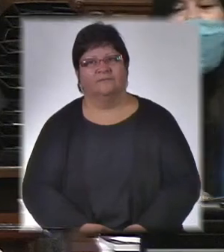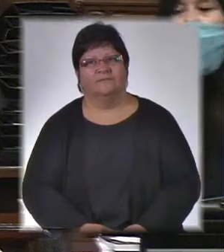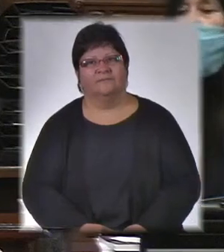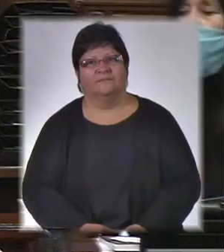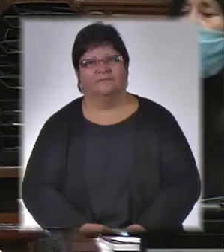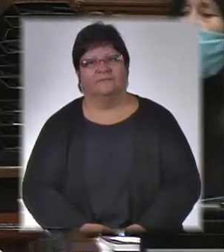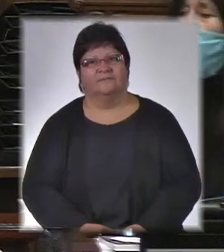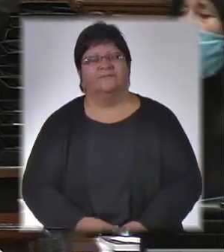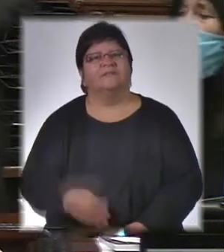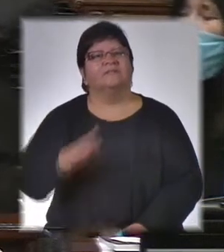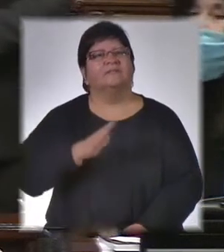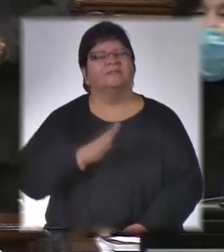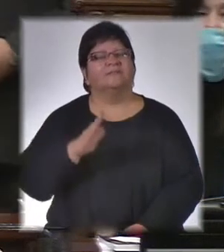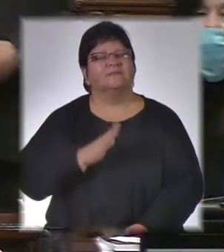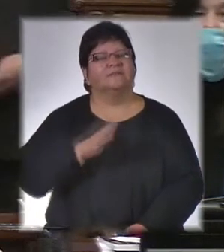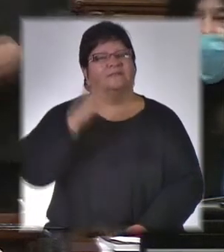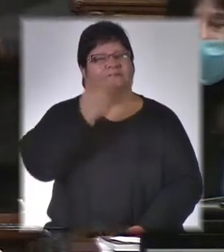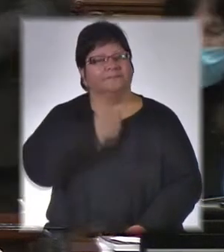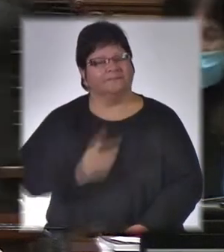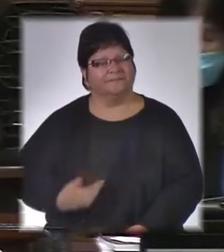Señora Presidenta,